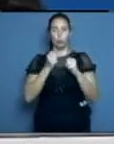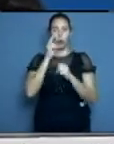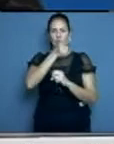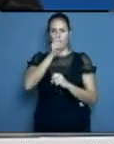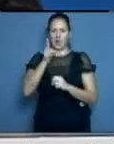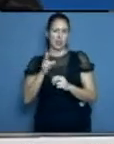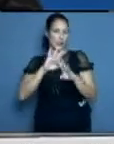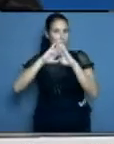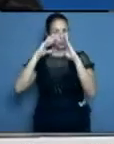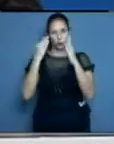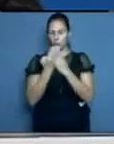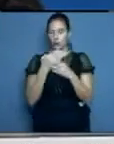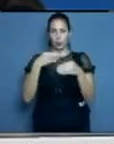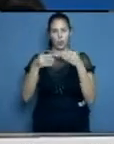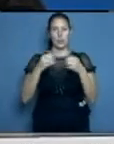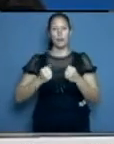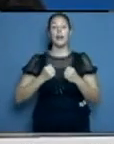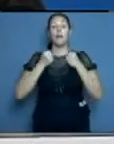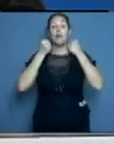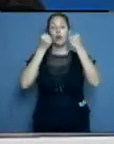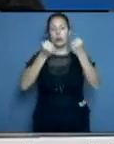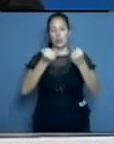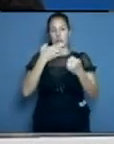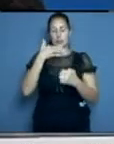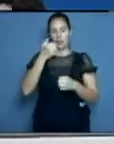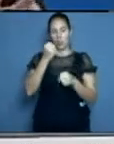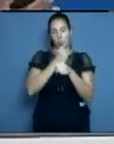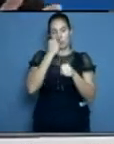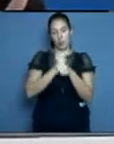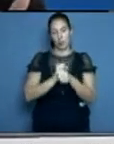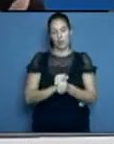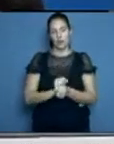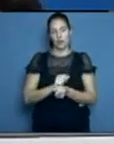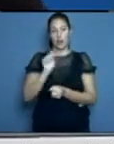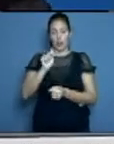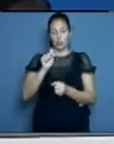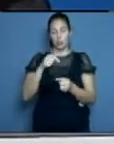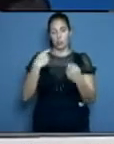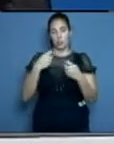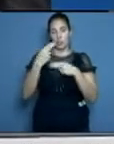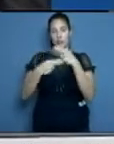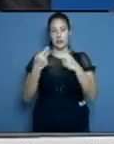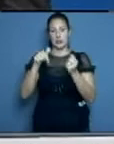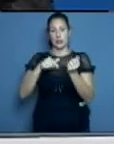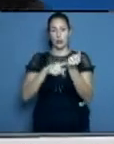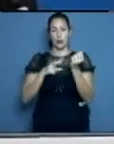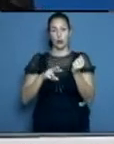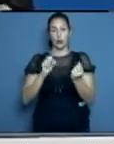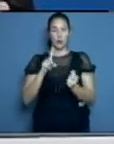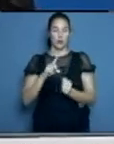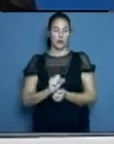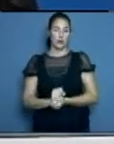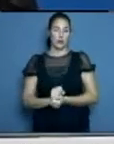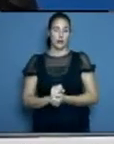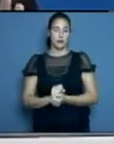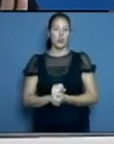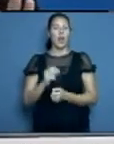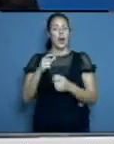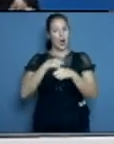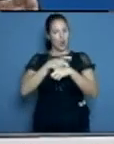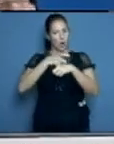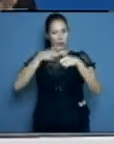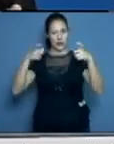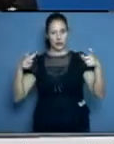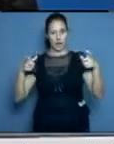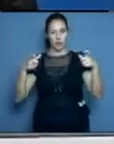trabajo comunitario en Holguín. Y se han obtenido ya resultados, se han incrementado consultas de respiratoria, sabemos realmente que es